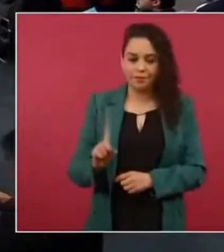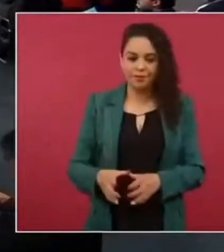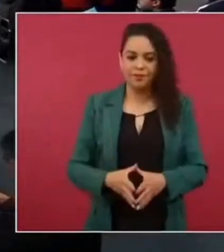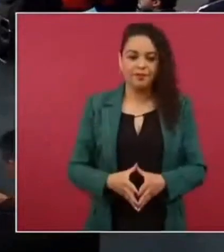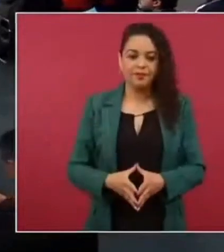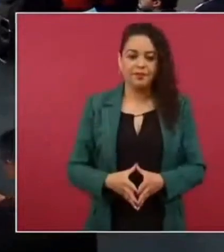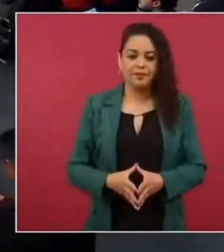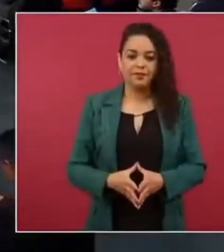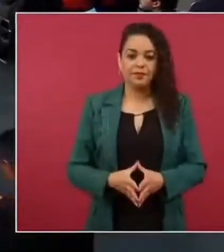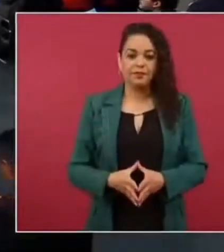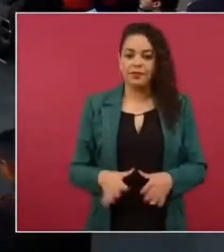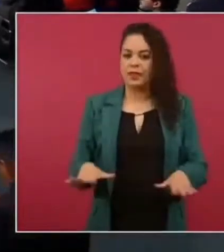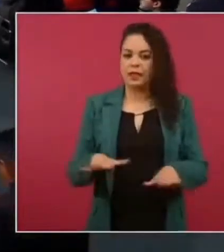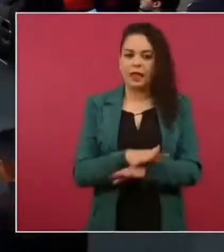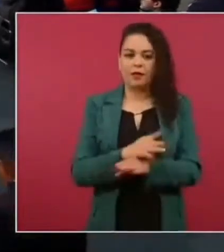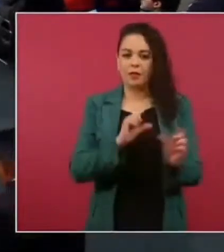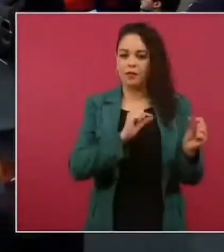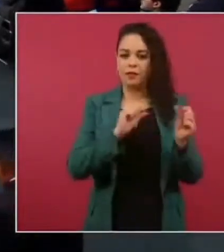¿cámbiale?